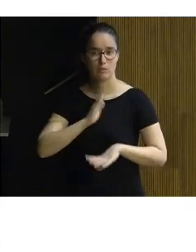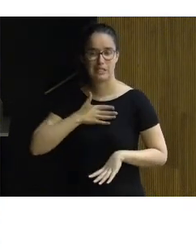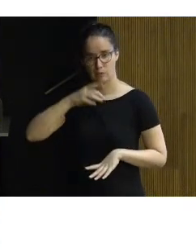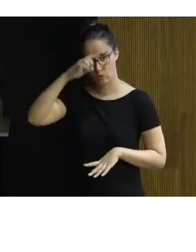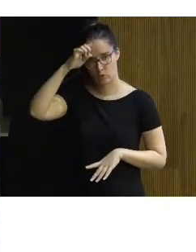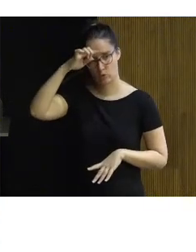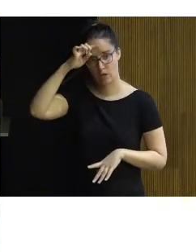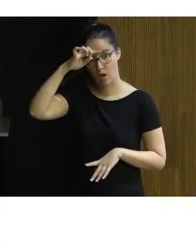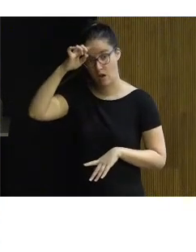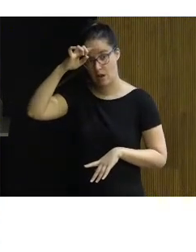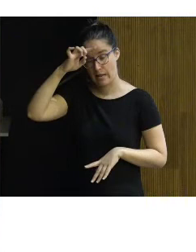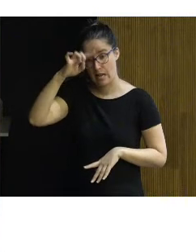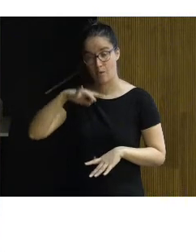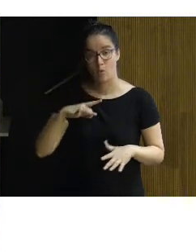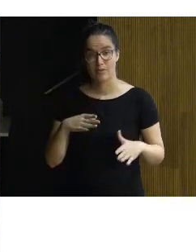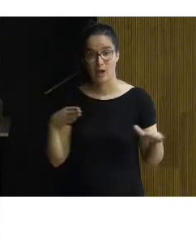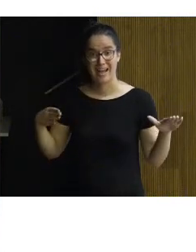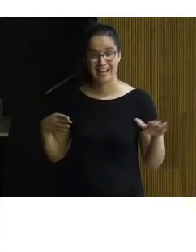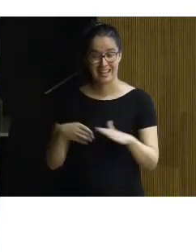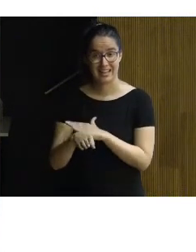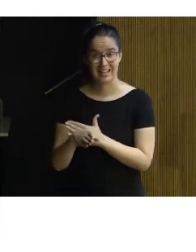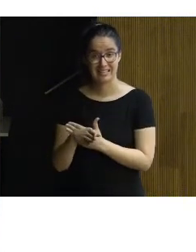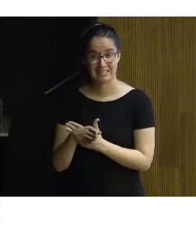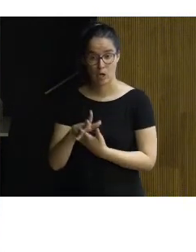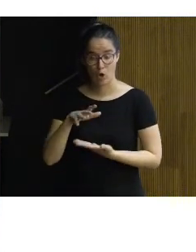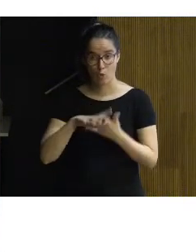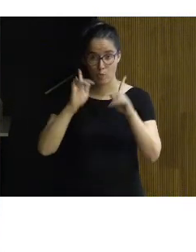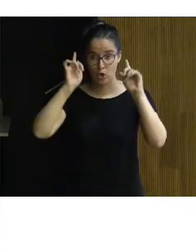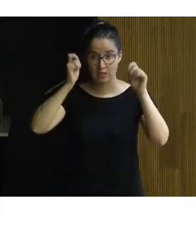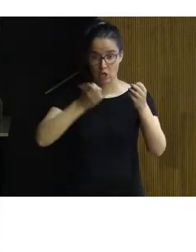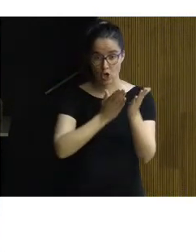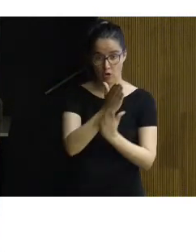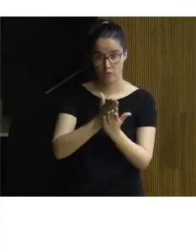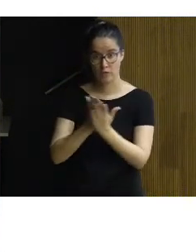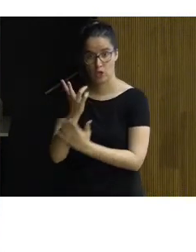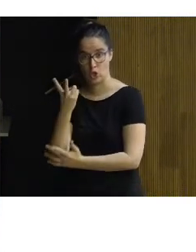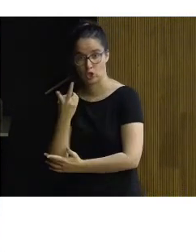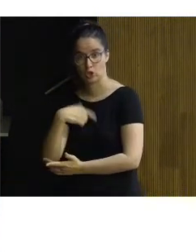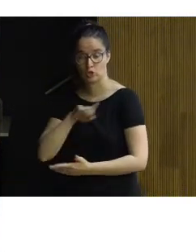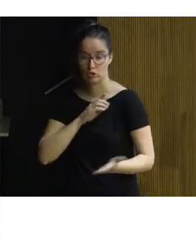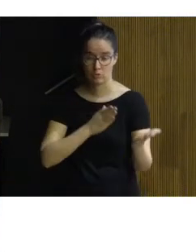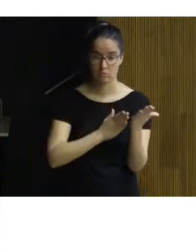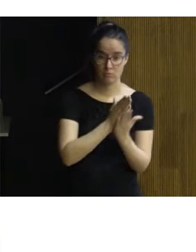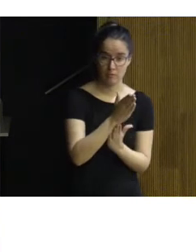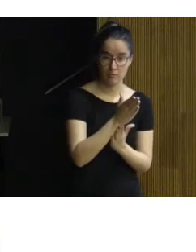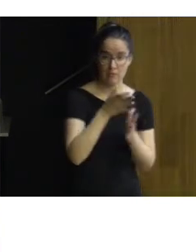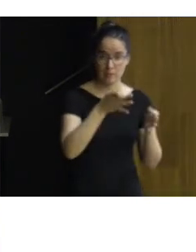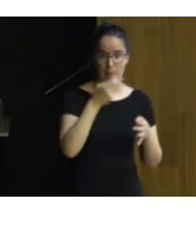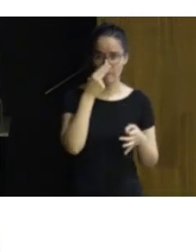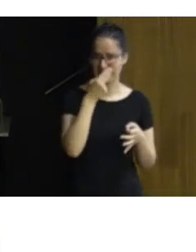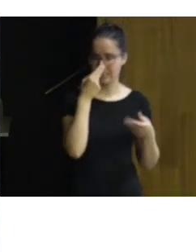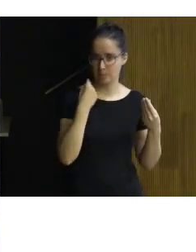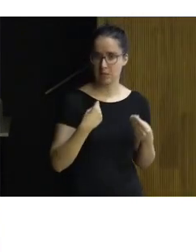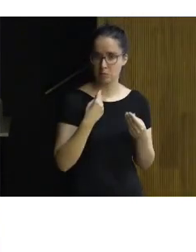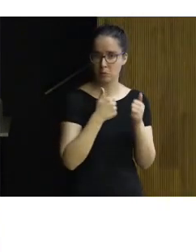cultural cuando accedes al monasterio hay dos caminos nosotros habíamos cogido por el que acudía siempre la visita